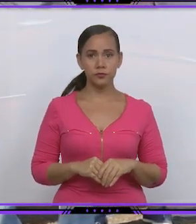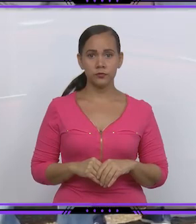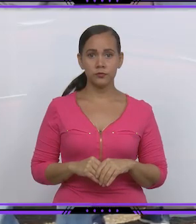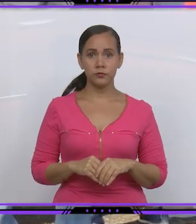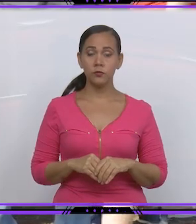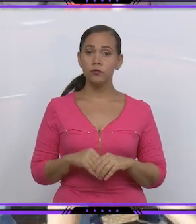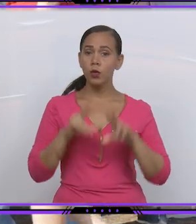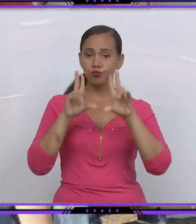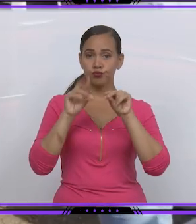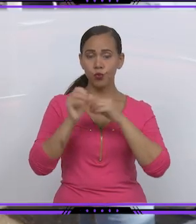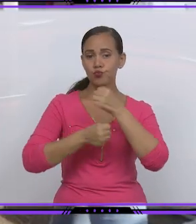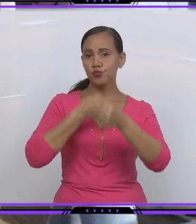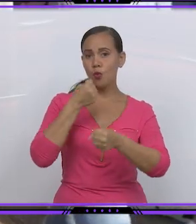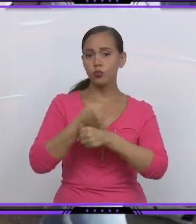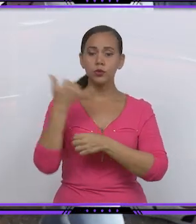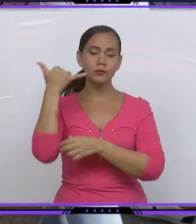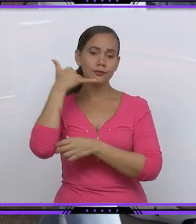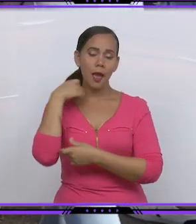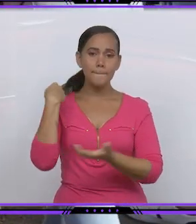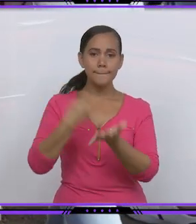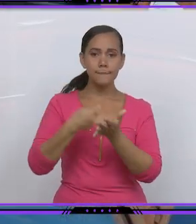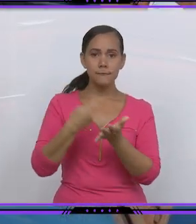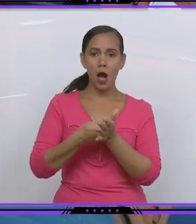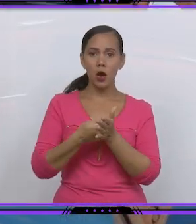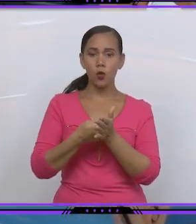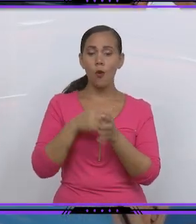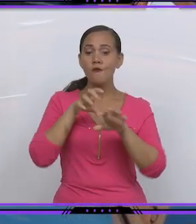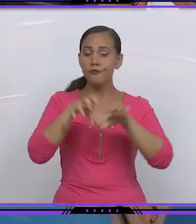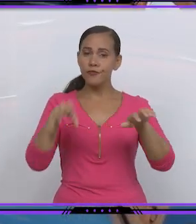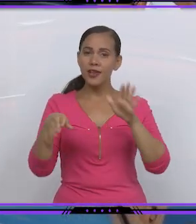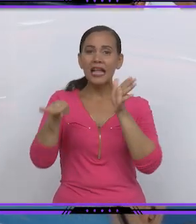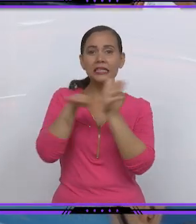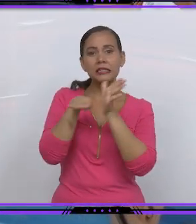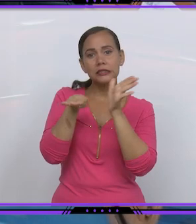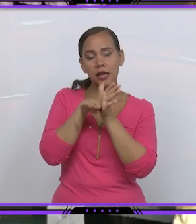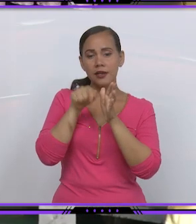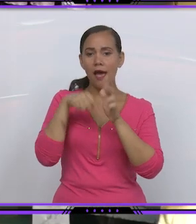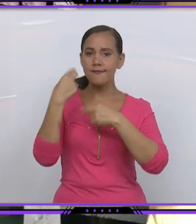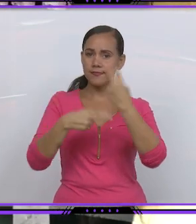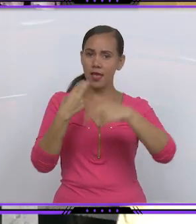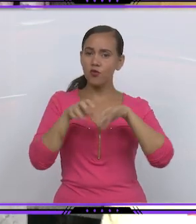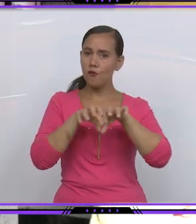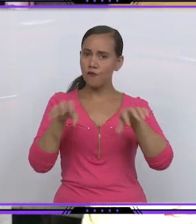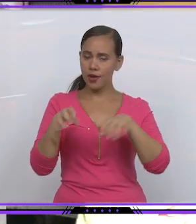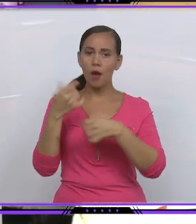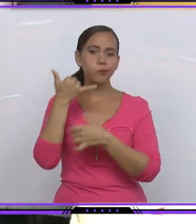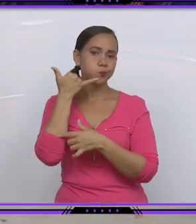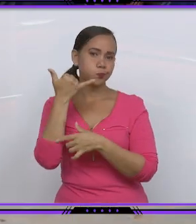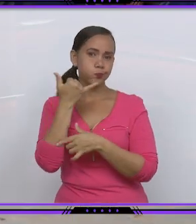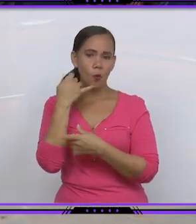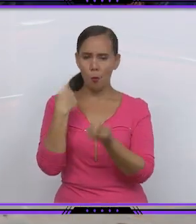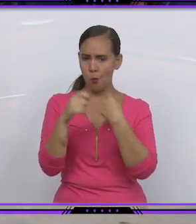provincia el uso de este servicio, Matanzas desarrolló en la plaza del tenis del municipio Cabecera la primera feria de comercio electrónico. Con varias